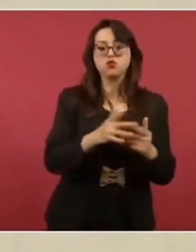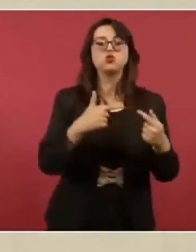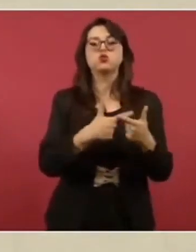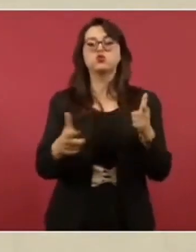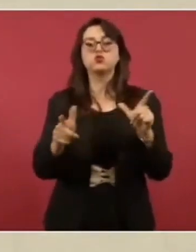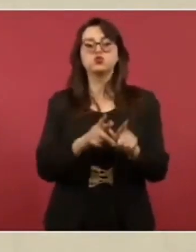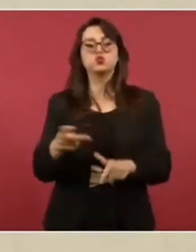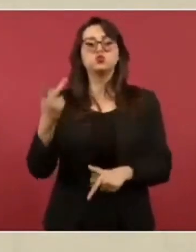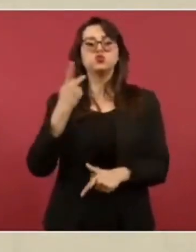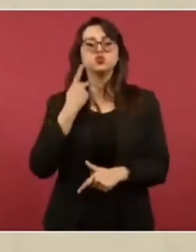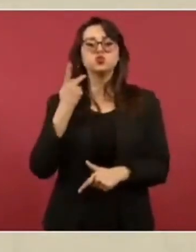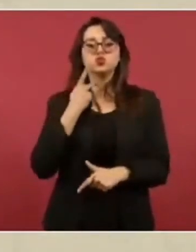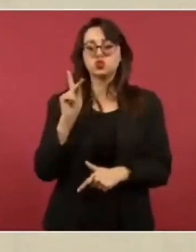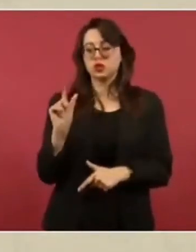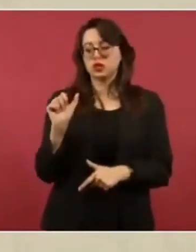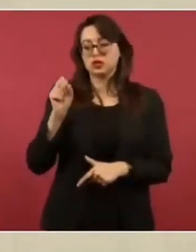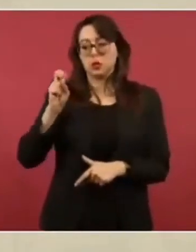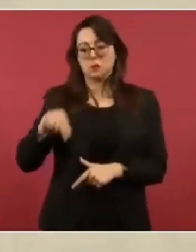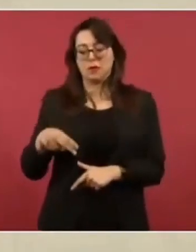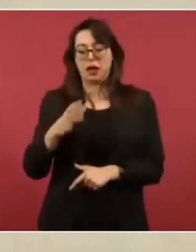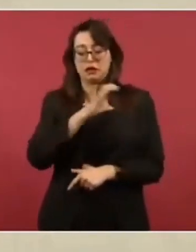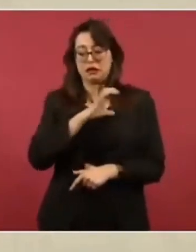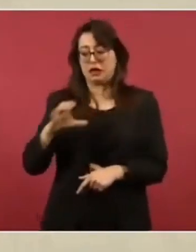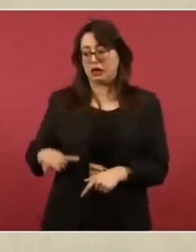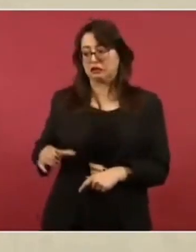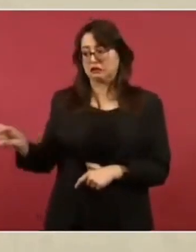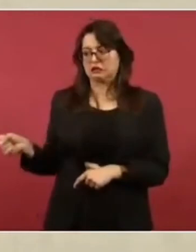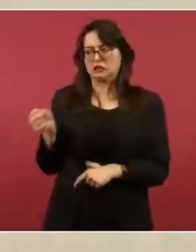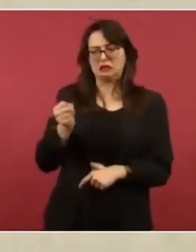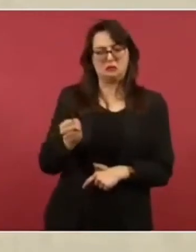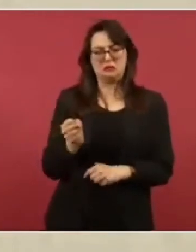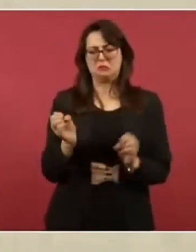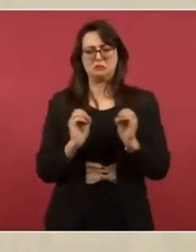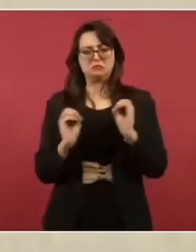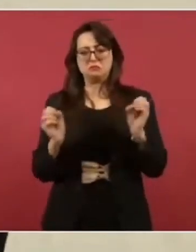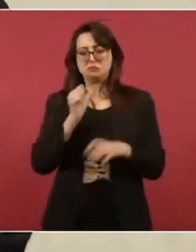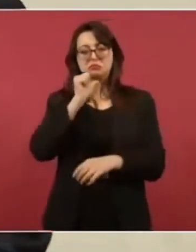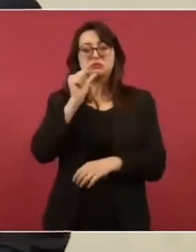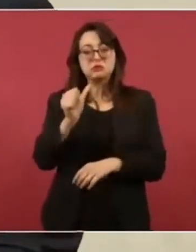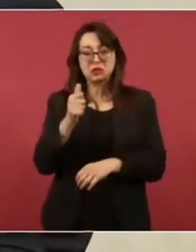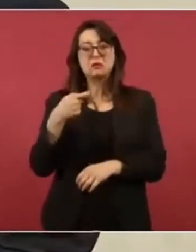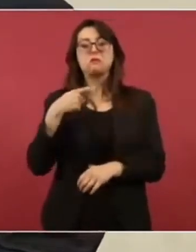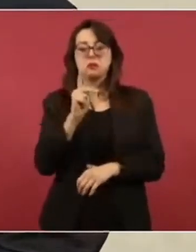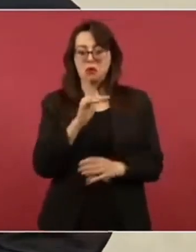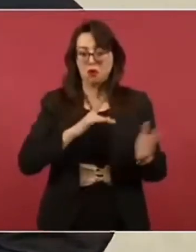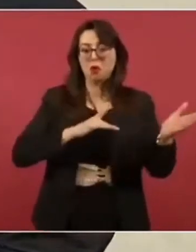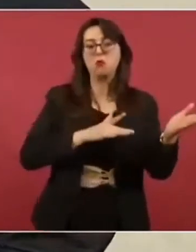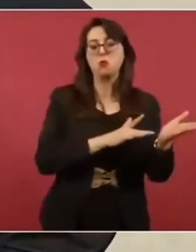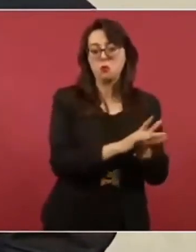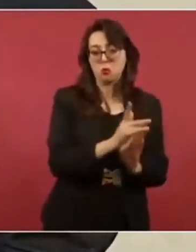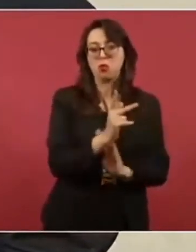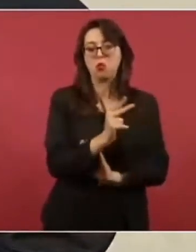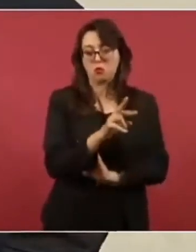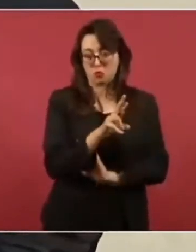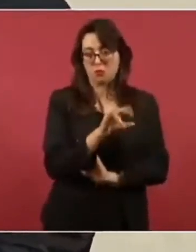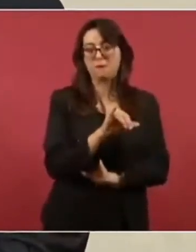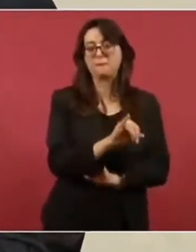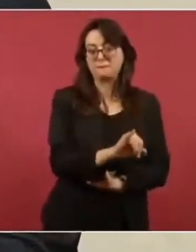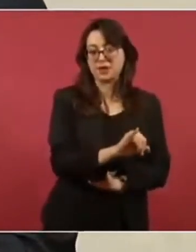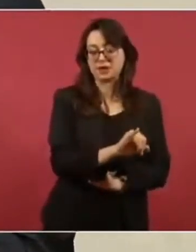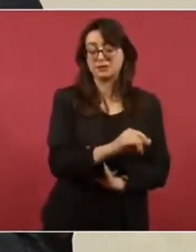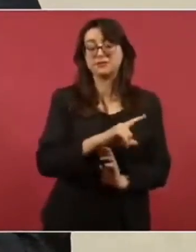que no presentó candidato a la presidencia, lo apoyó abiertamente. Al final de la